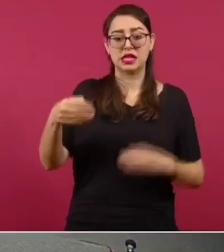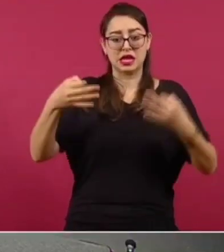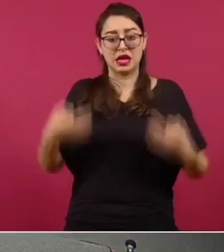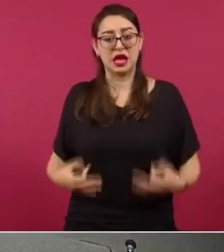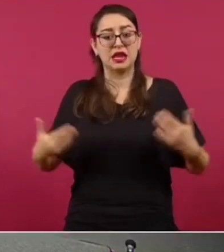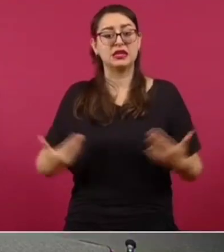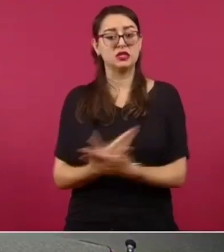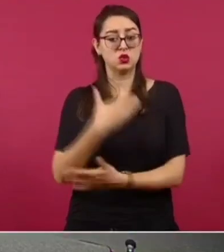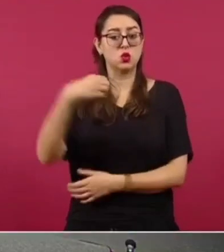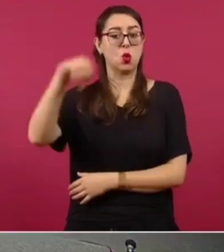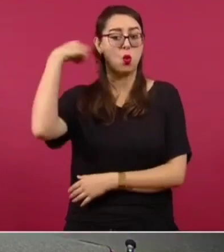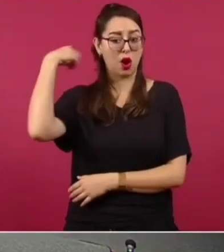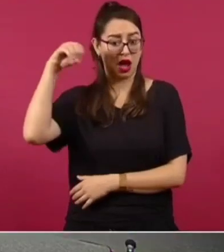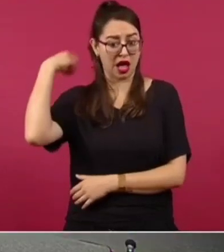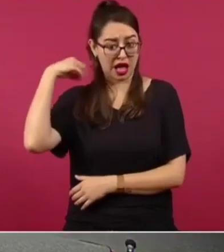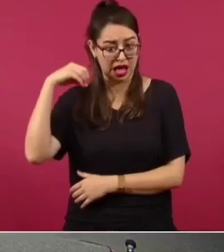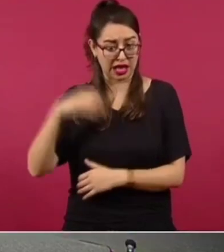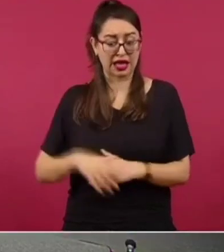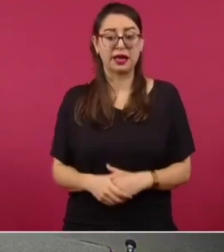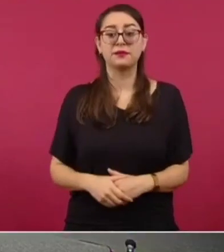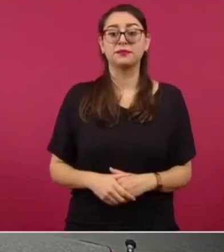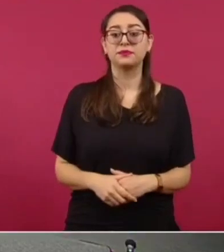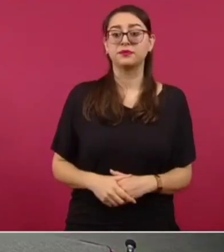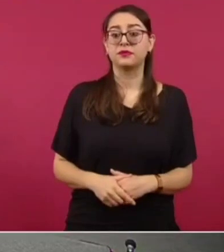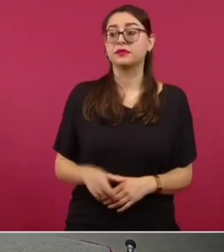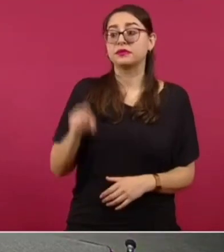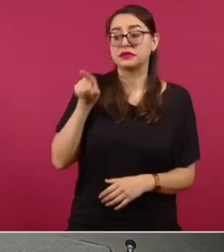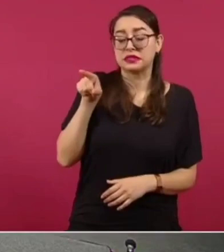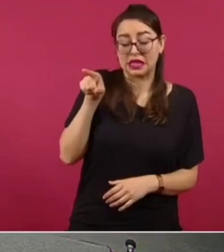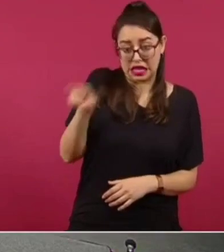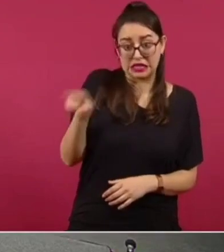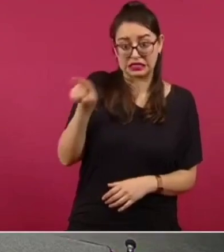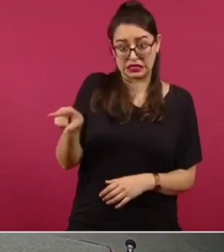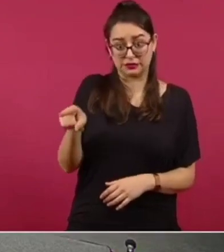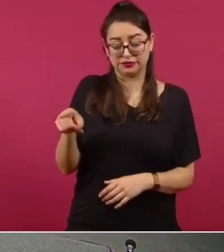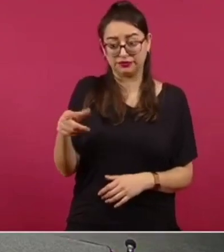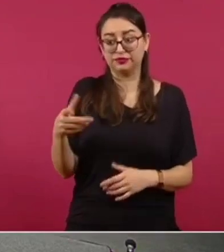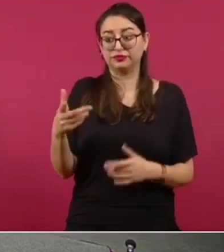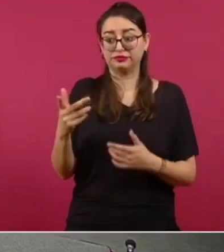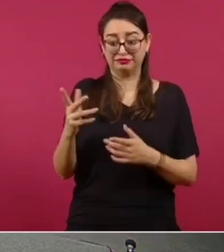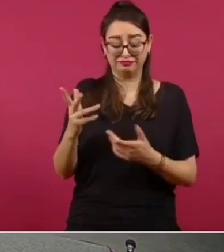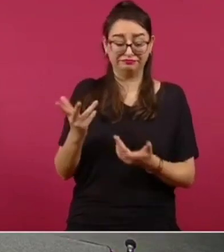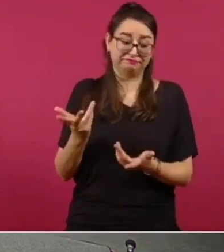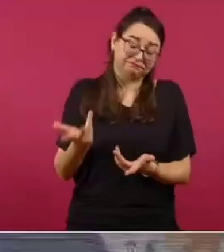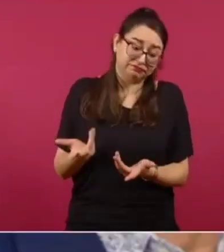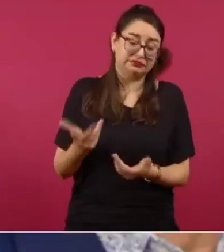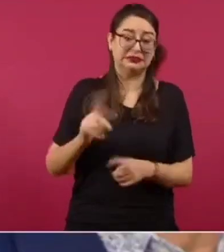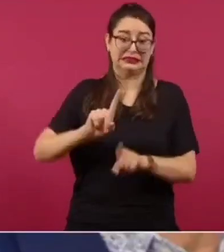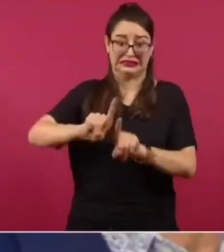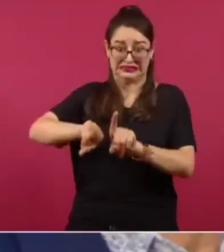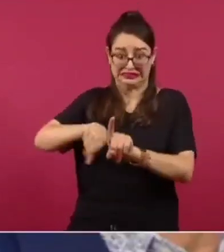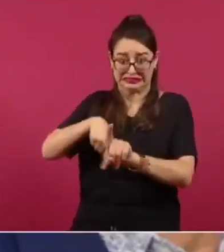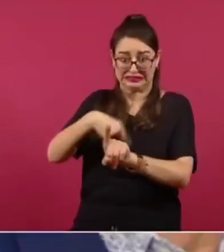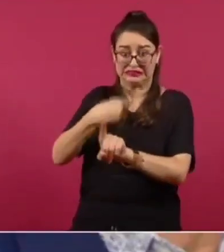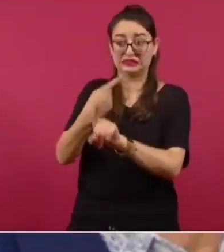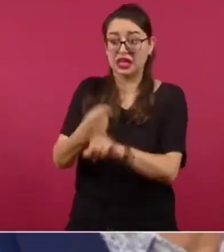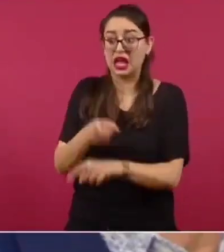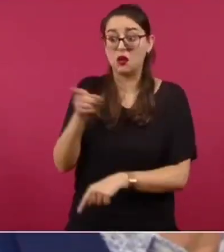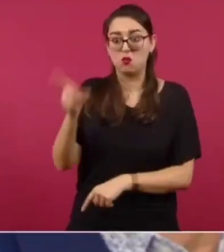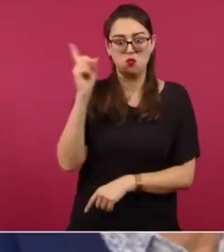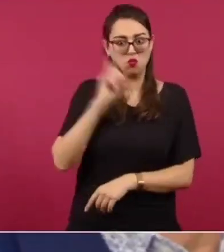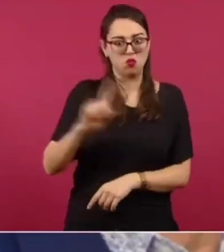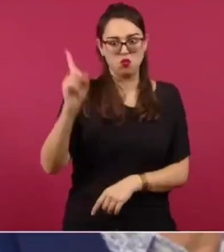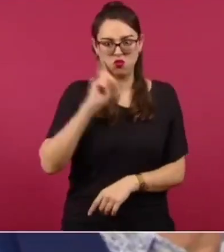Ella fue apenas acusada de uso excesivo, de legítima defensa, porque al ser violada ella trató de defenderse y la están ahora